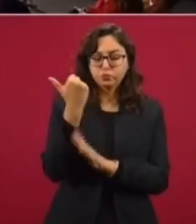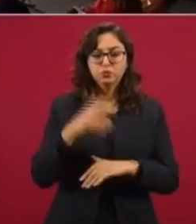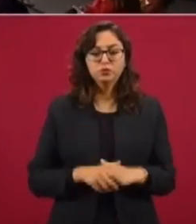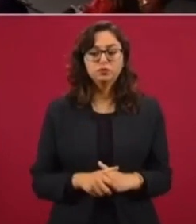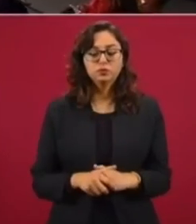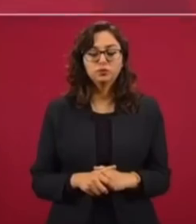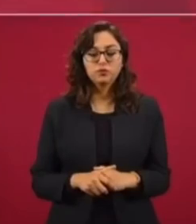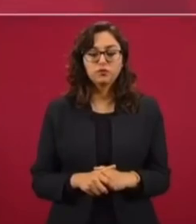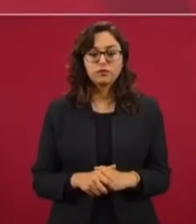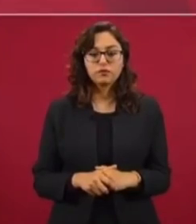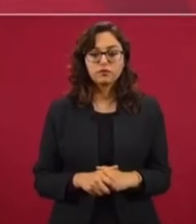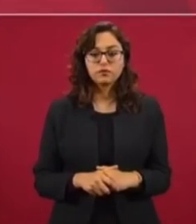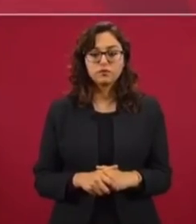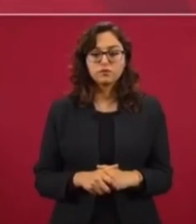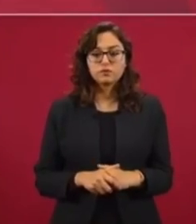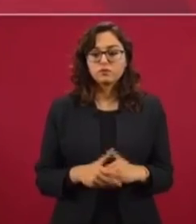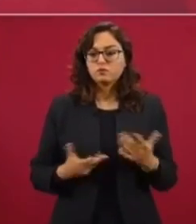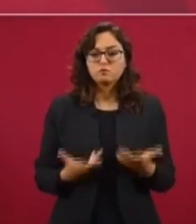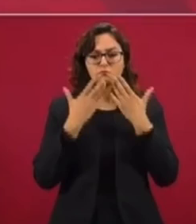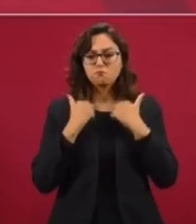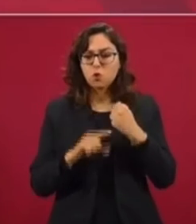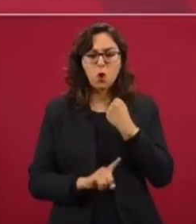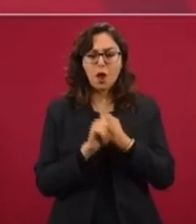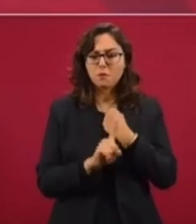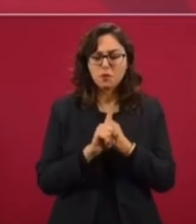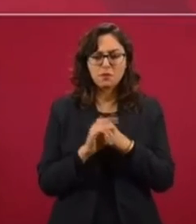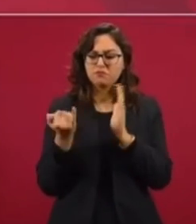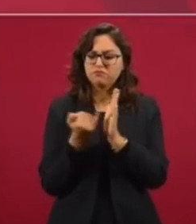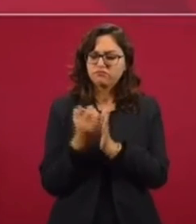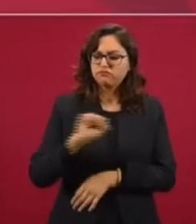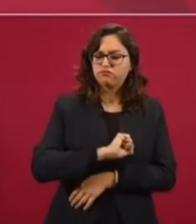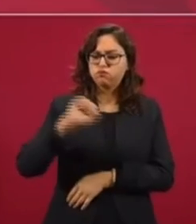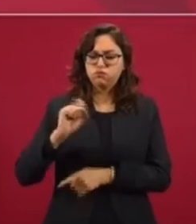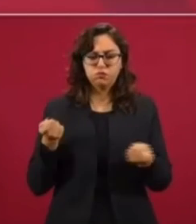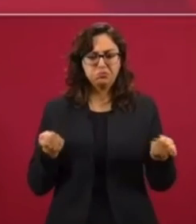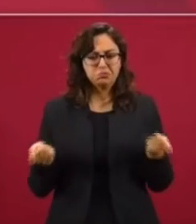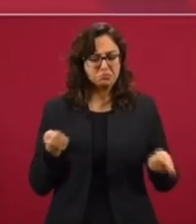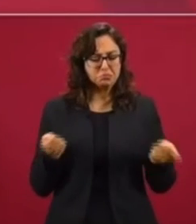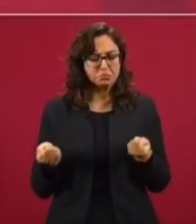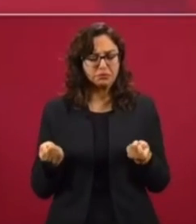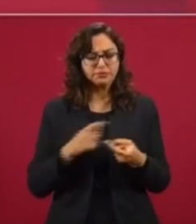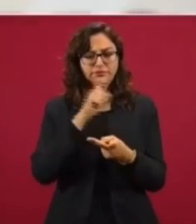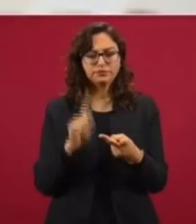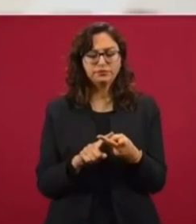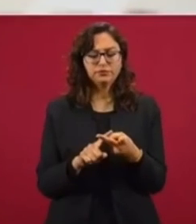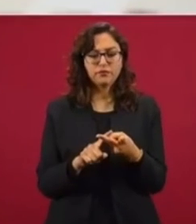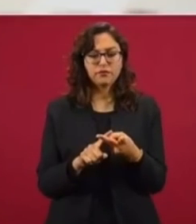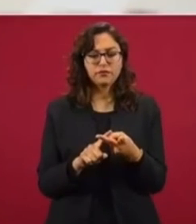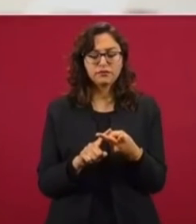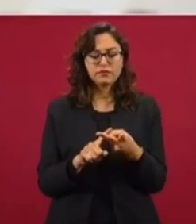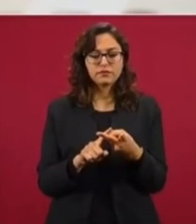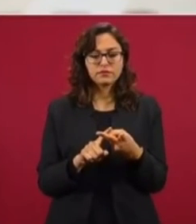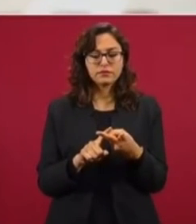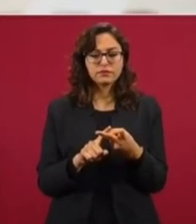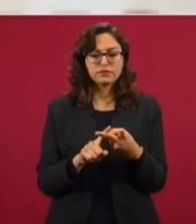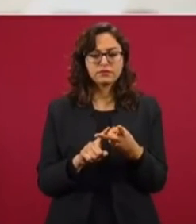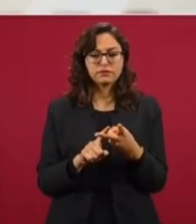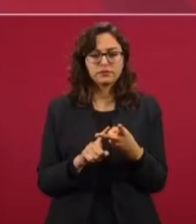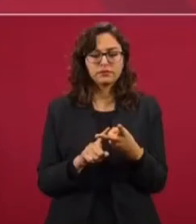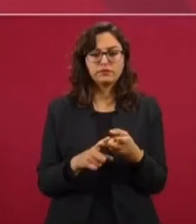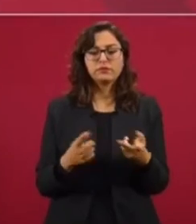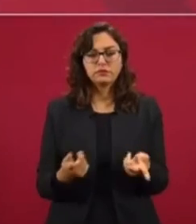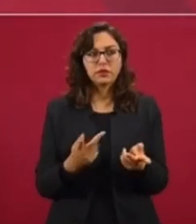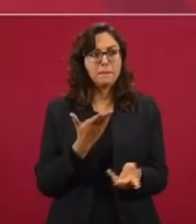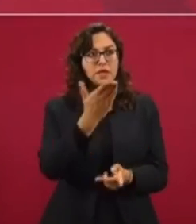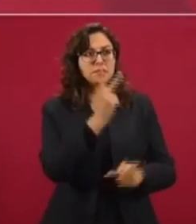No tenemos problemas mayores, tenemos control de la inflación, tenemos control en cuanto a la